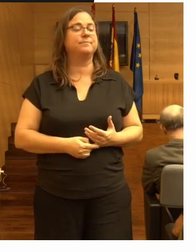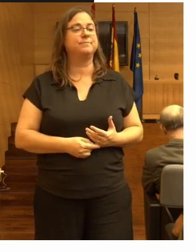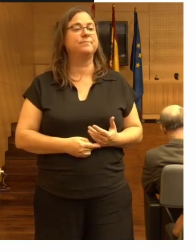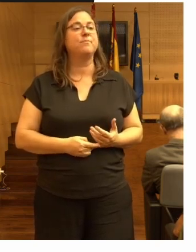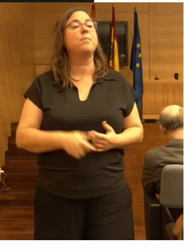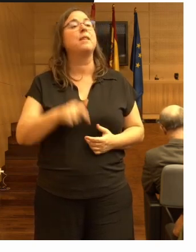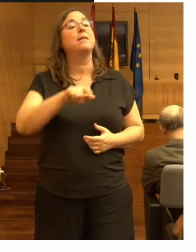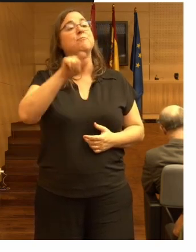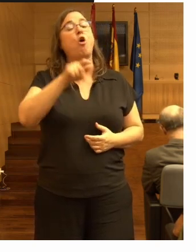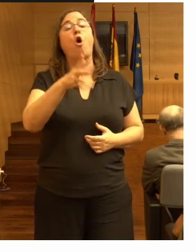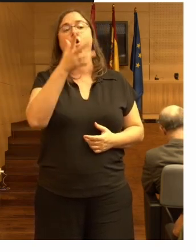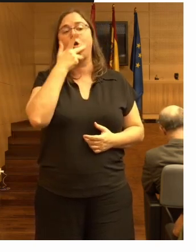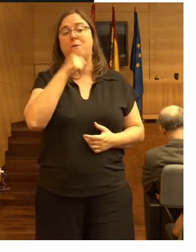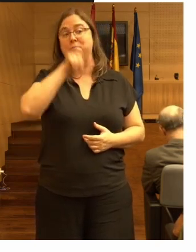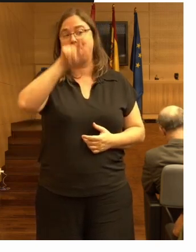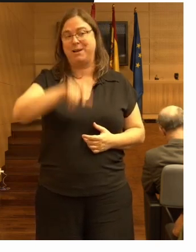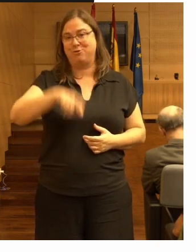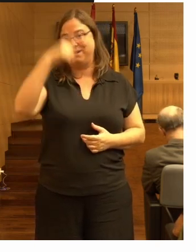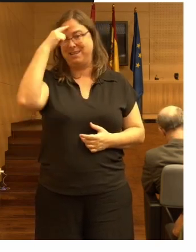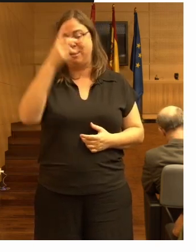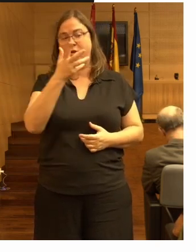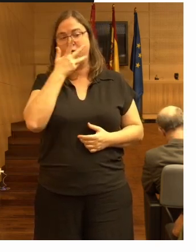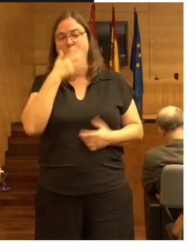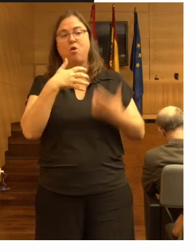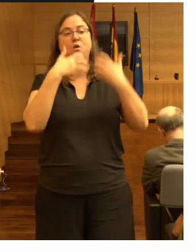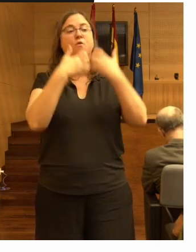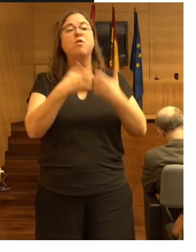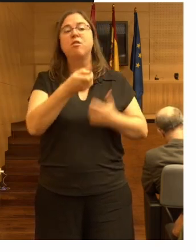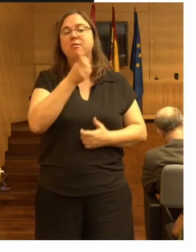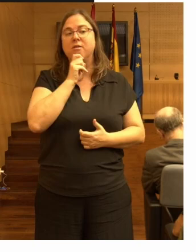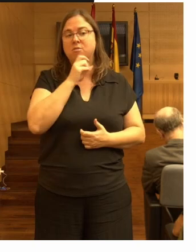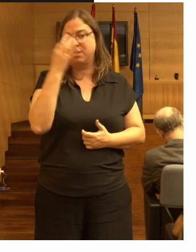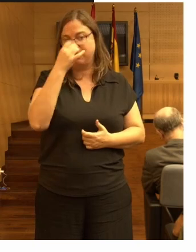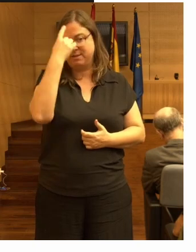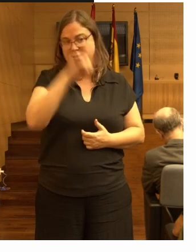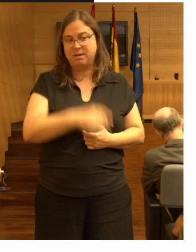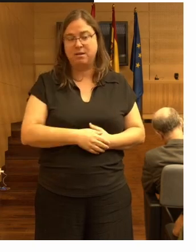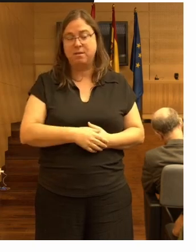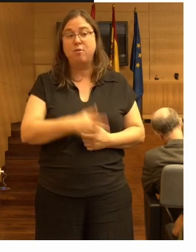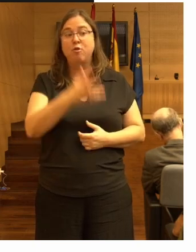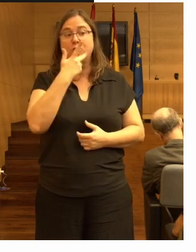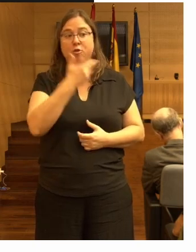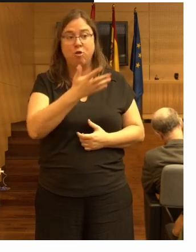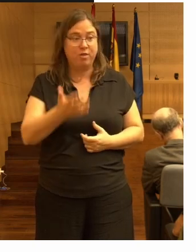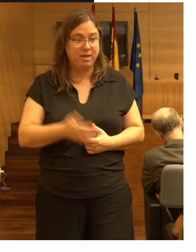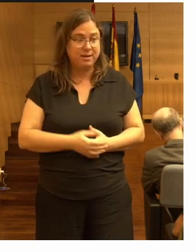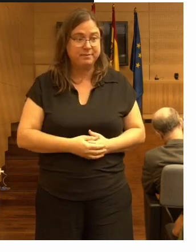conozca a la persona que sepan cómo funcionan que se conozcan